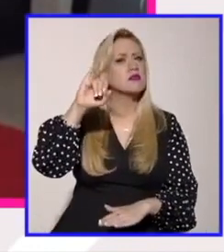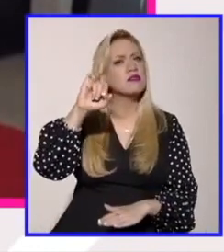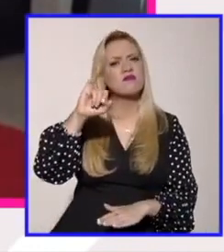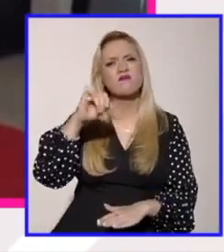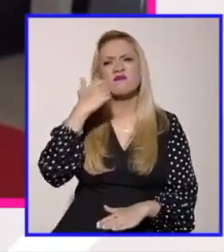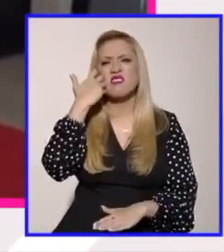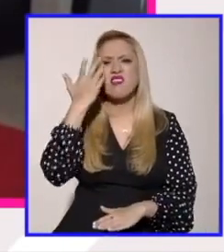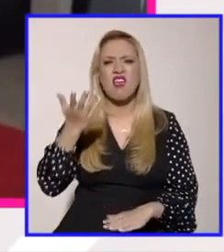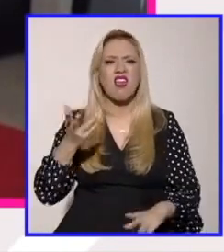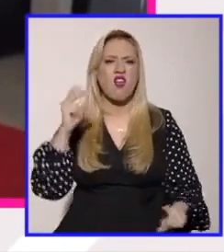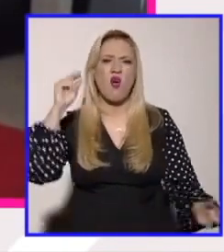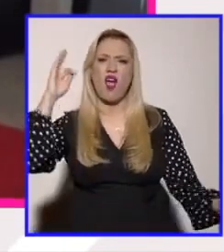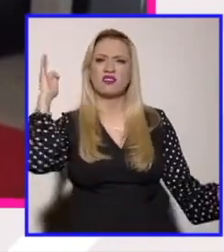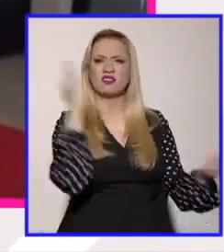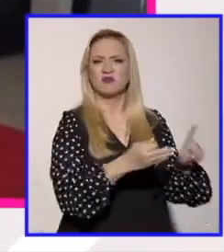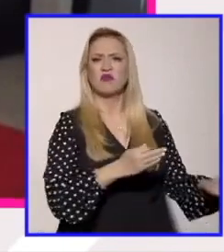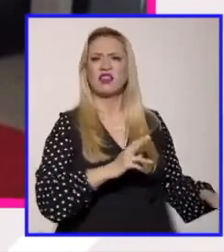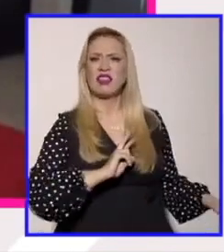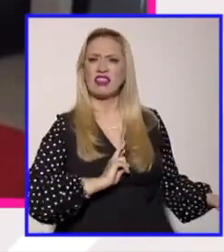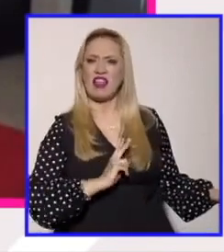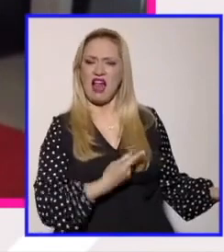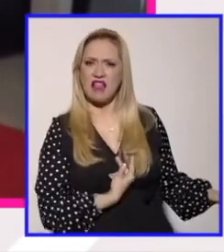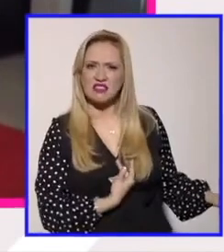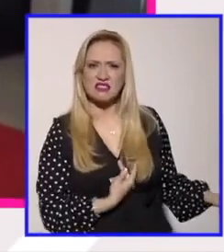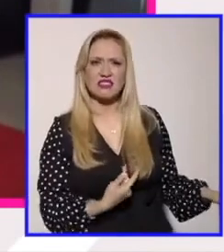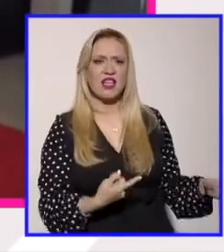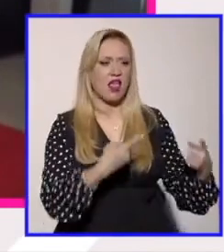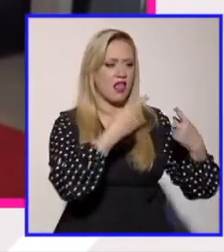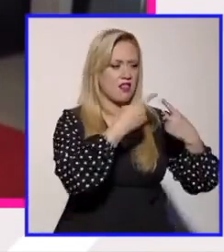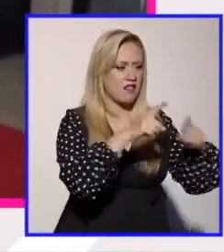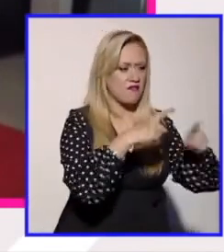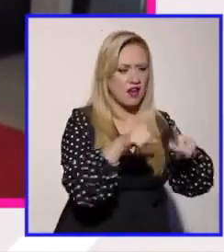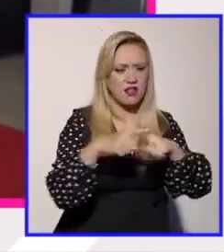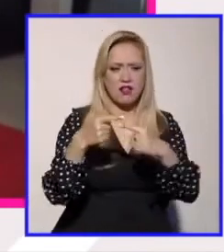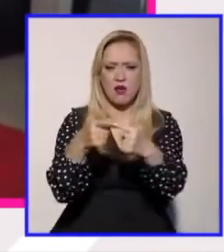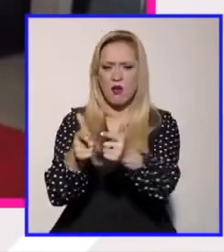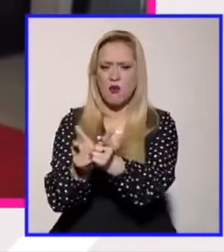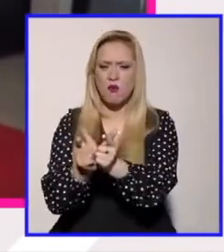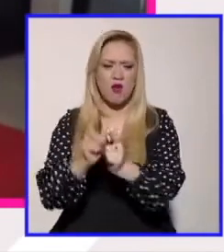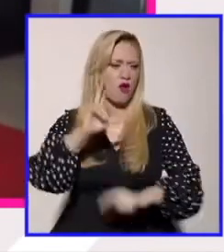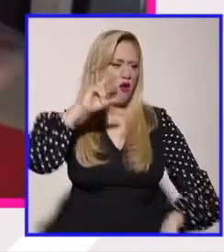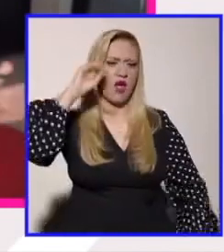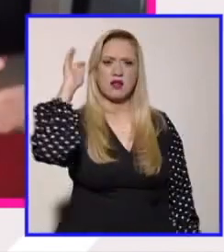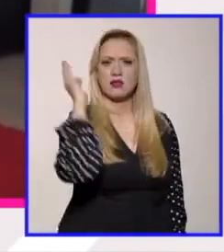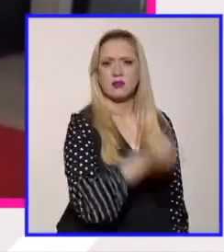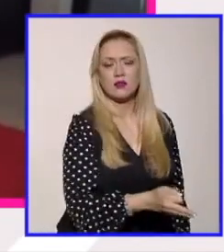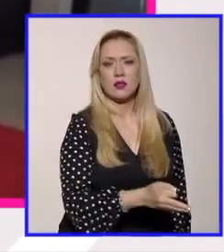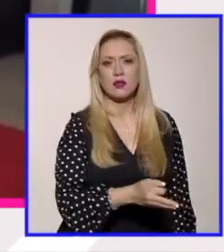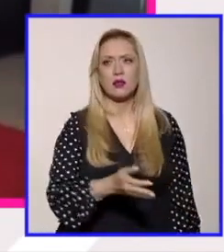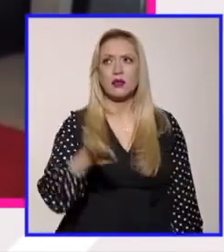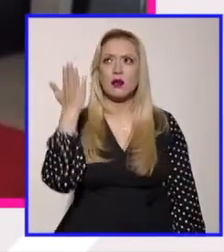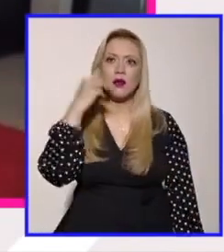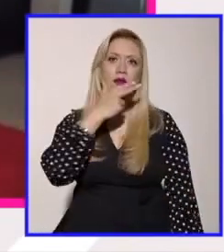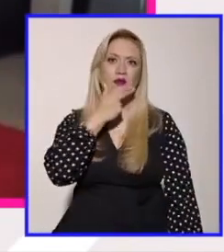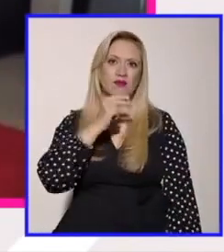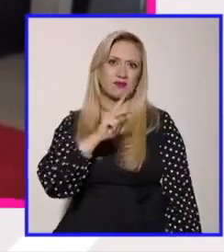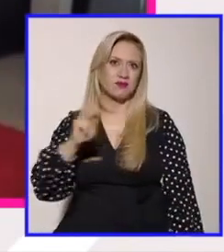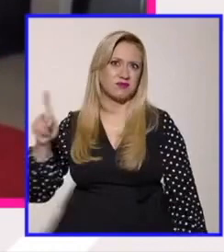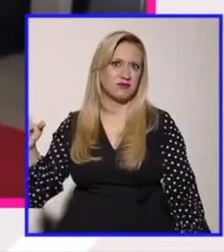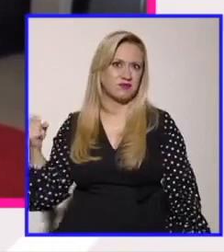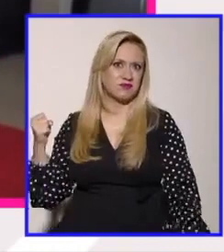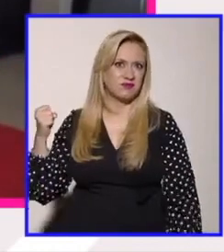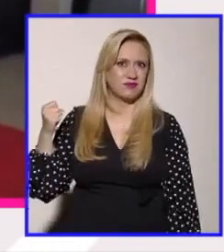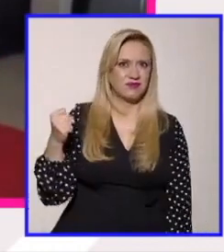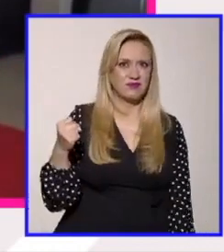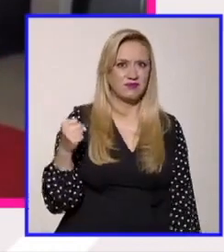antitrans antidiversidad que no tuvieron vuelo hace unos años cuando lo presentaban hombres y ahora